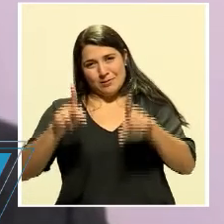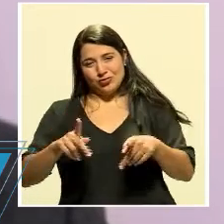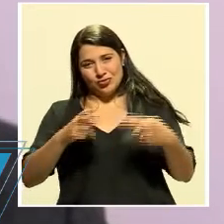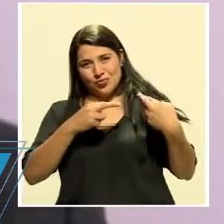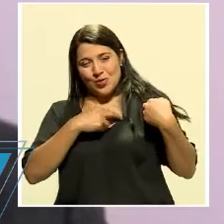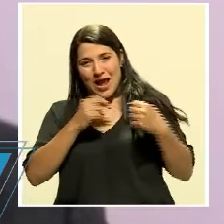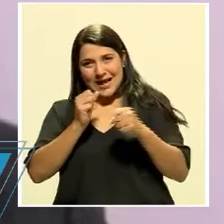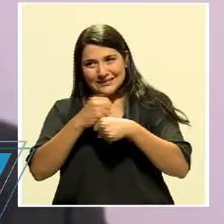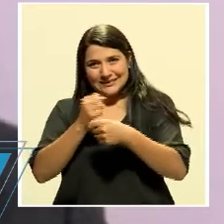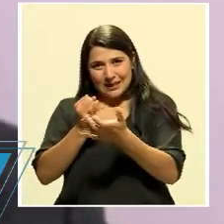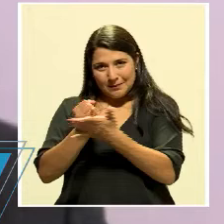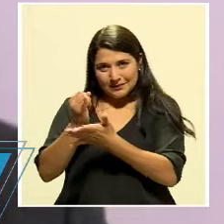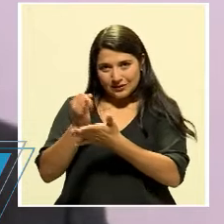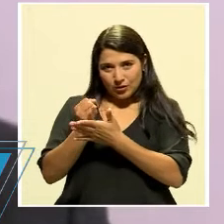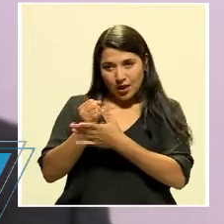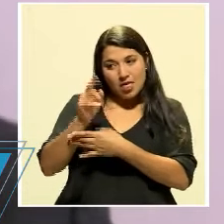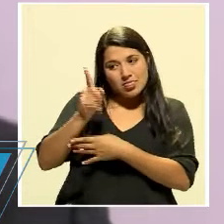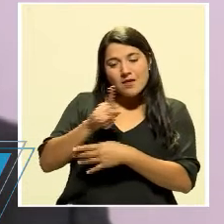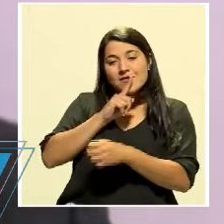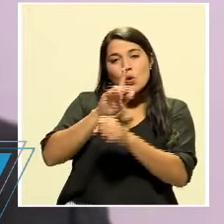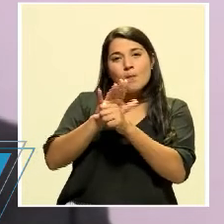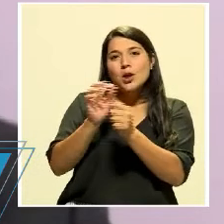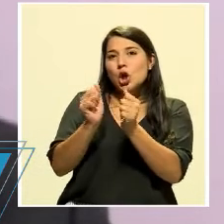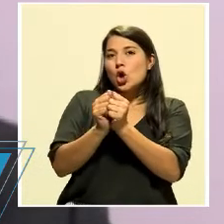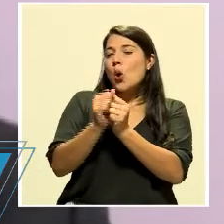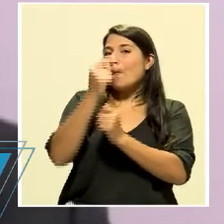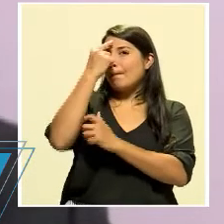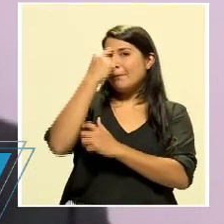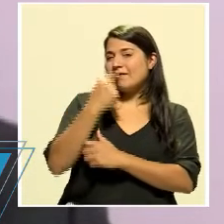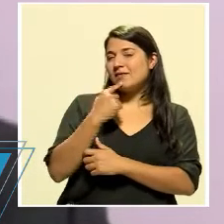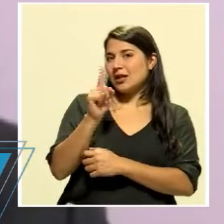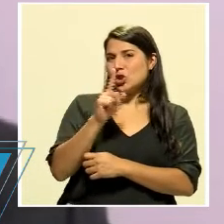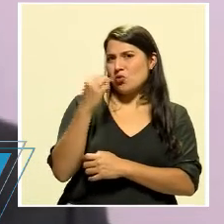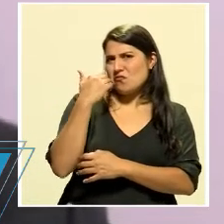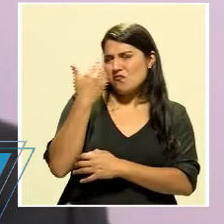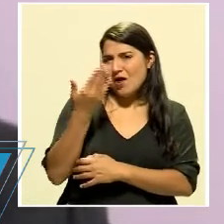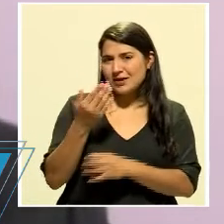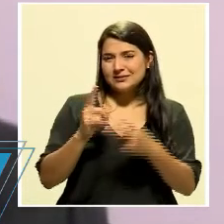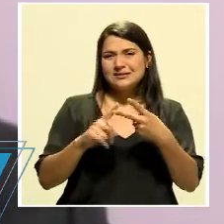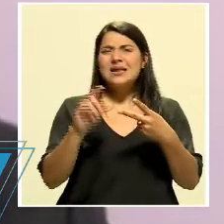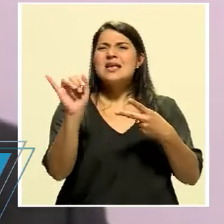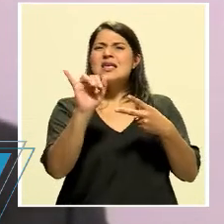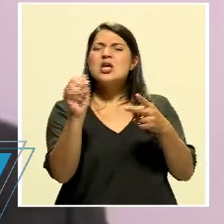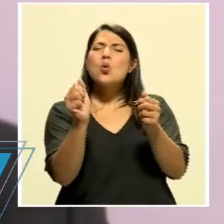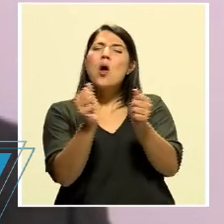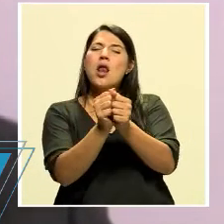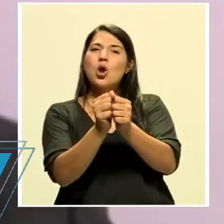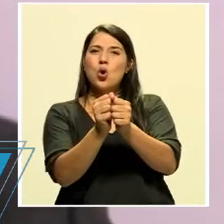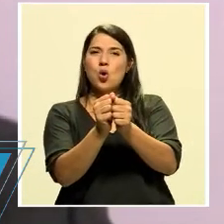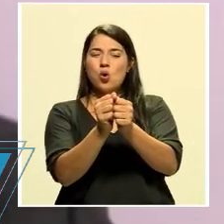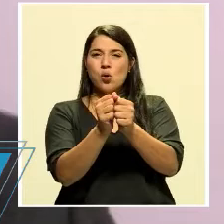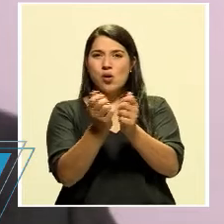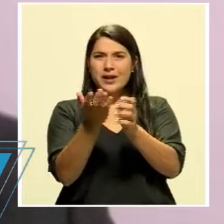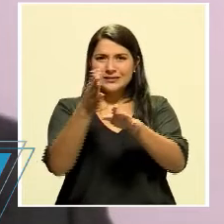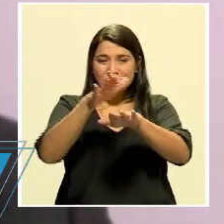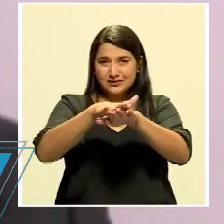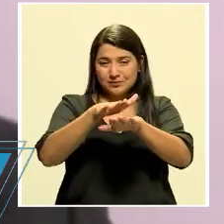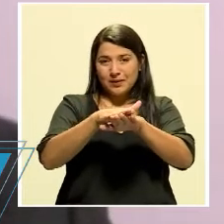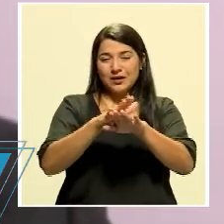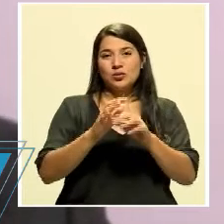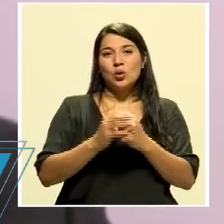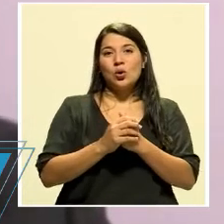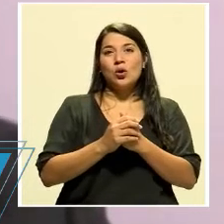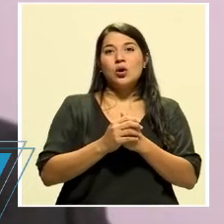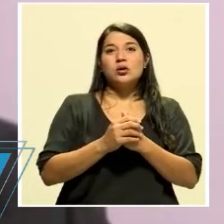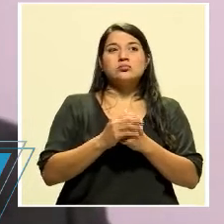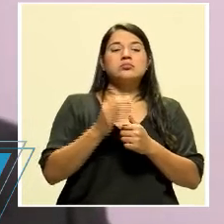a hacer esas notificaciones, tiene que tener cierto perfil, así que no es tan fácil, igual como con los especialistas, verdad, que no es que usted ocupa